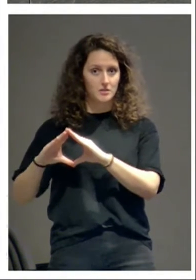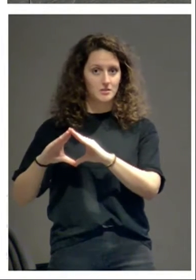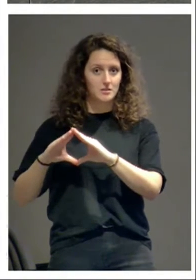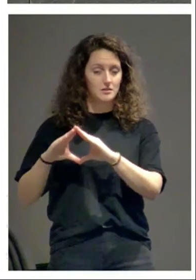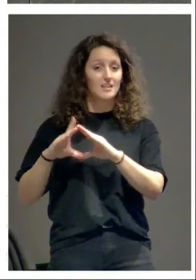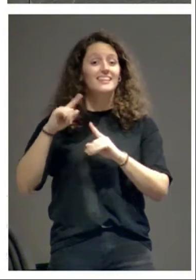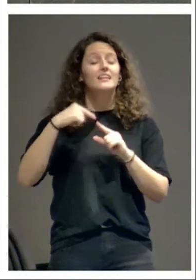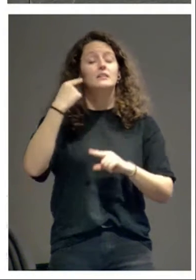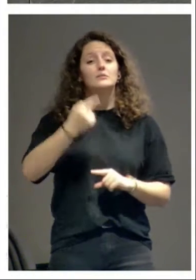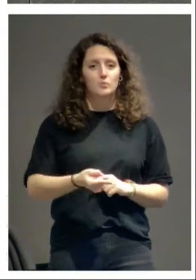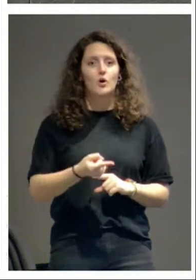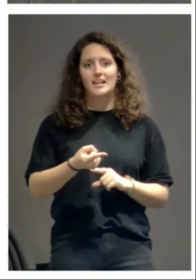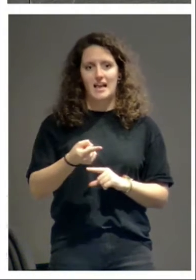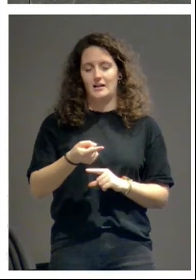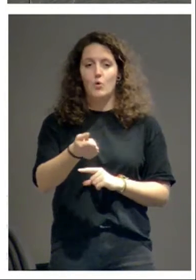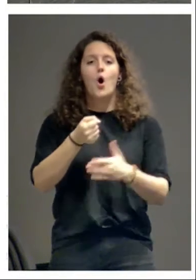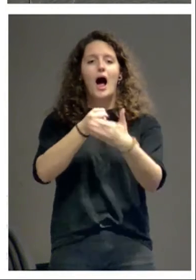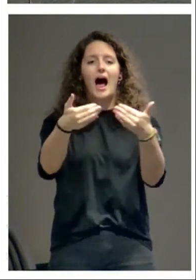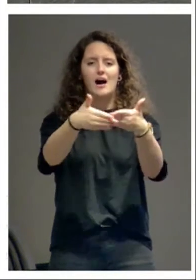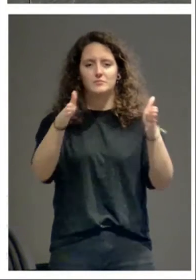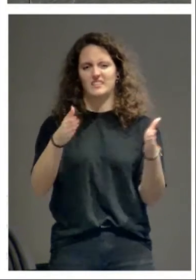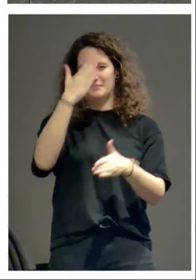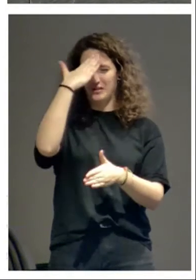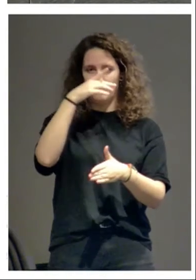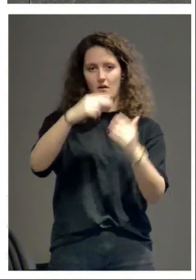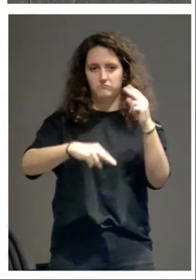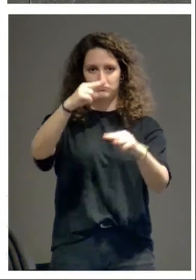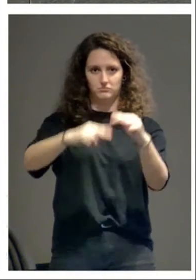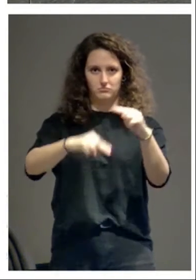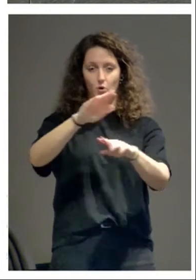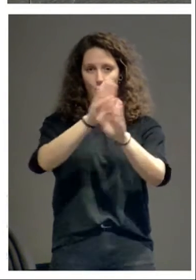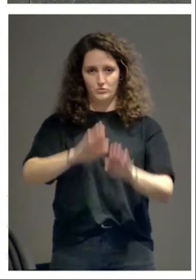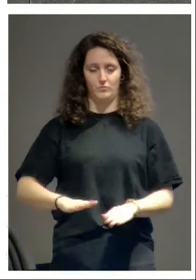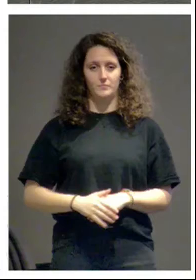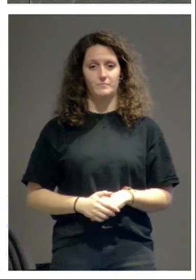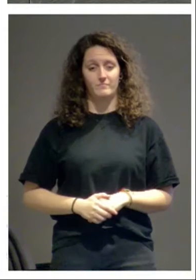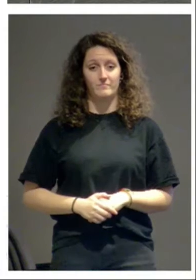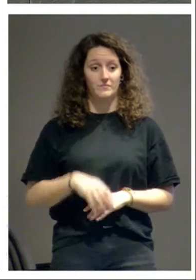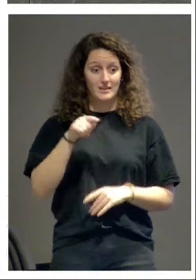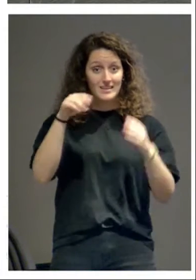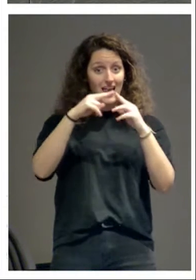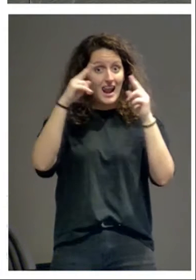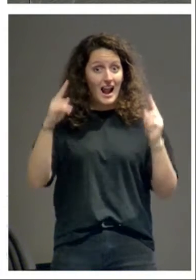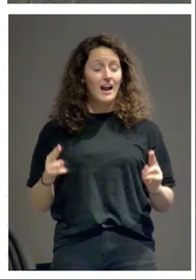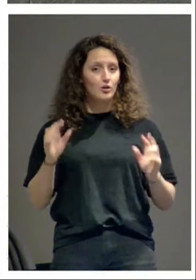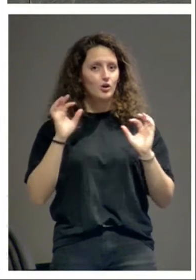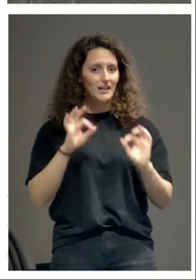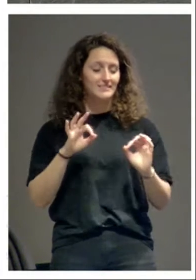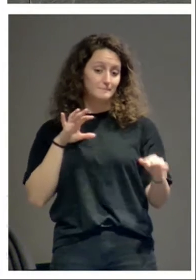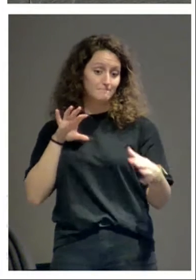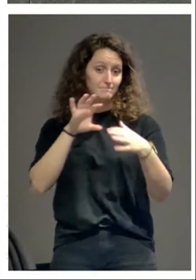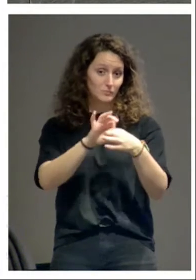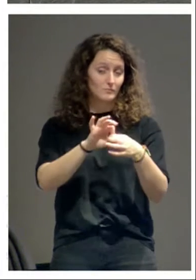y luego se construye el ábside principal. Aquí están viendo que el arco que comunica con el